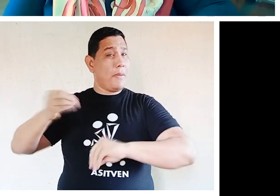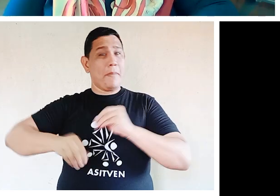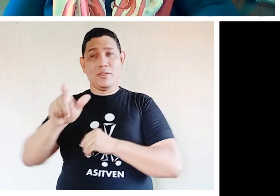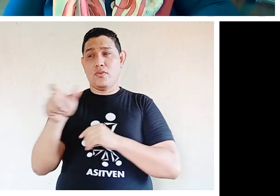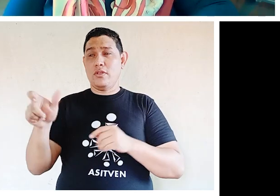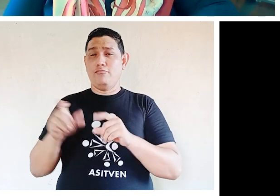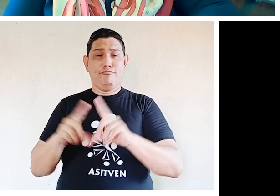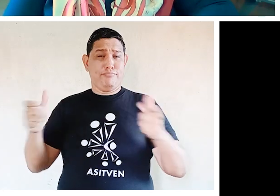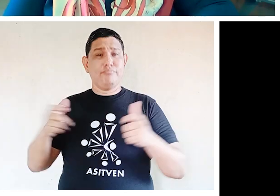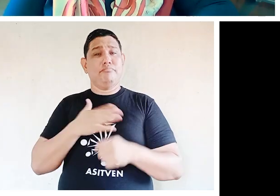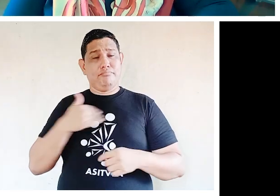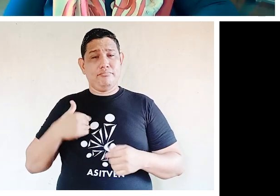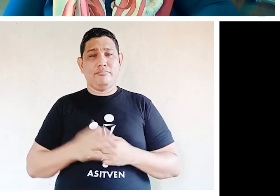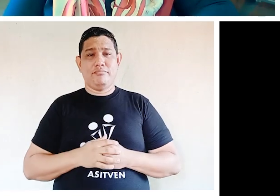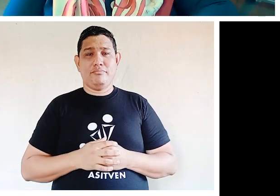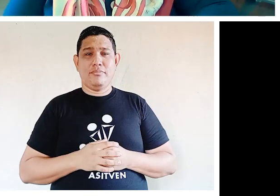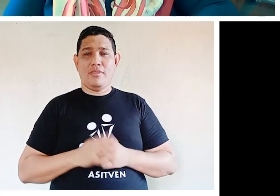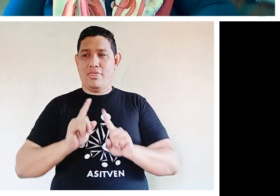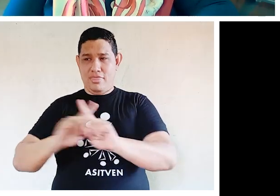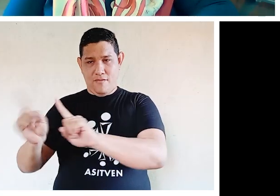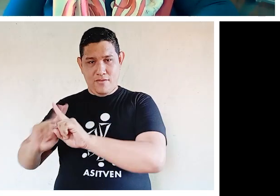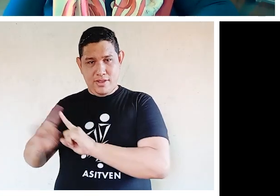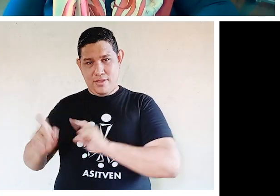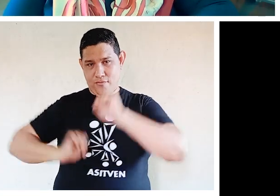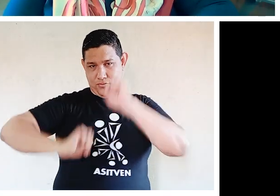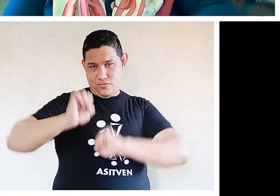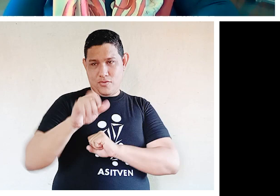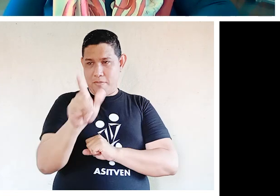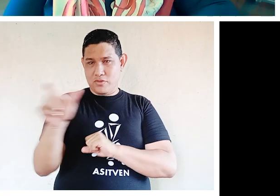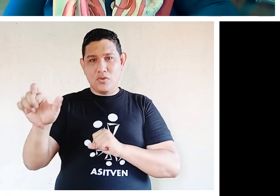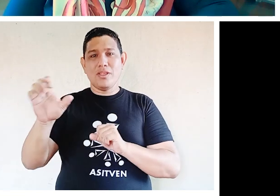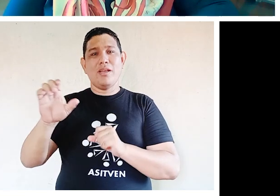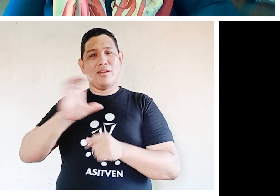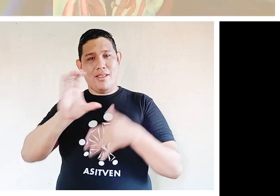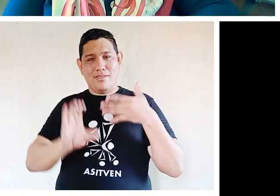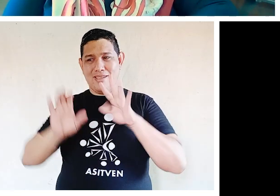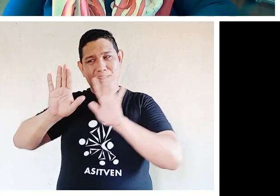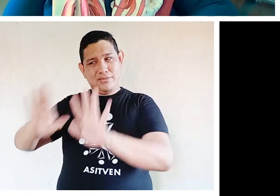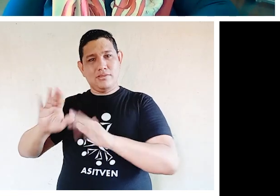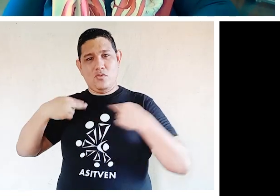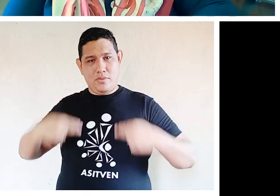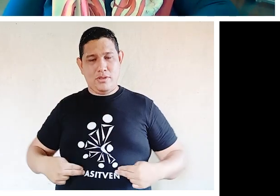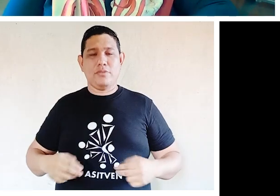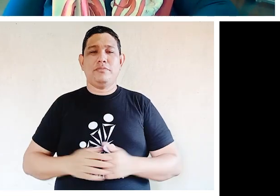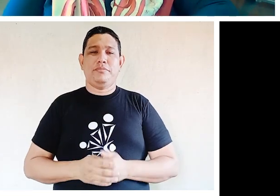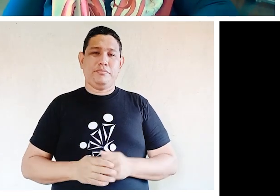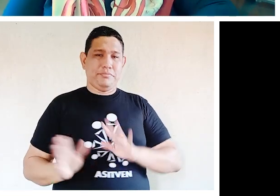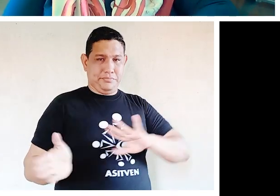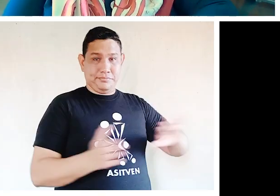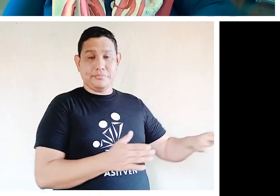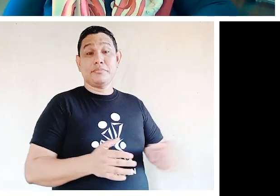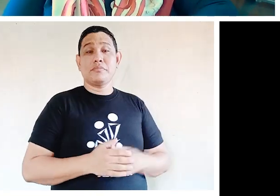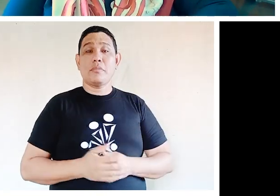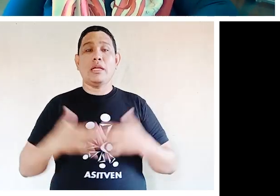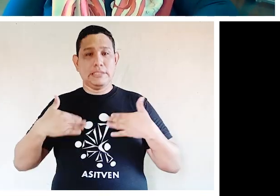posible, considerando esa diversidad de funcionamiento que caracteriza al género humano. Fuera de la parte de lo que tiene que ver